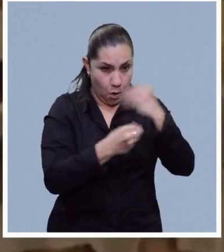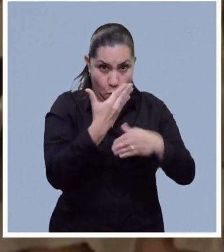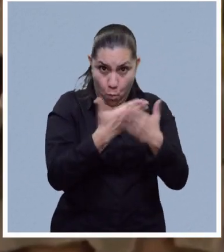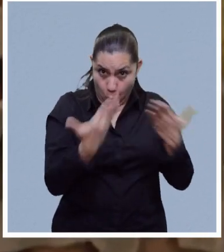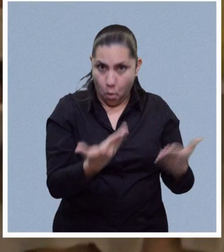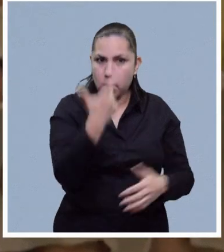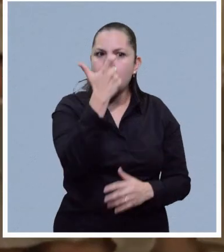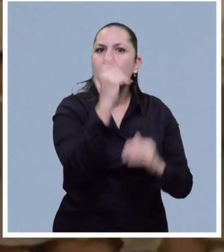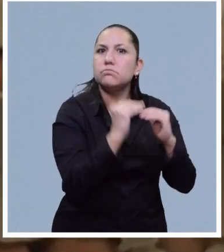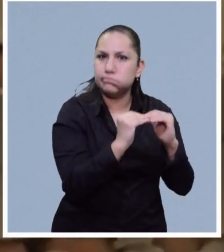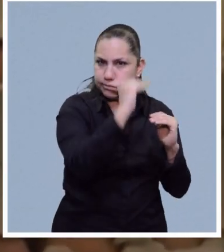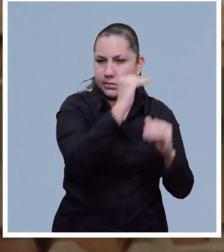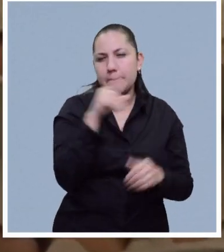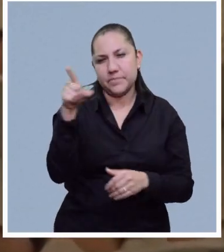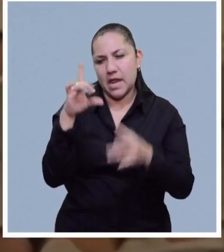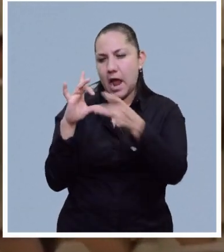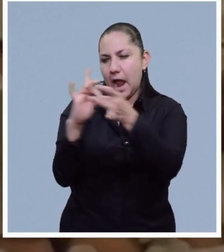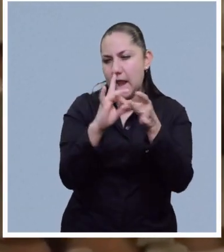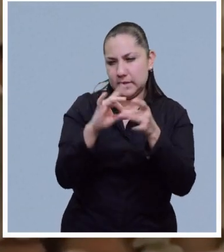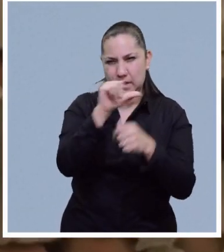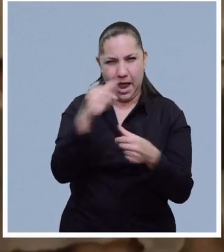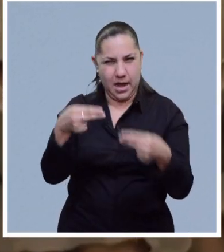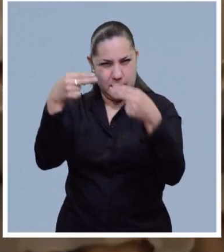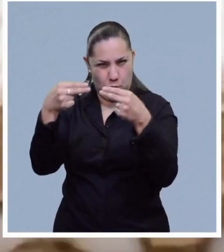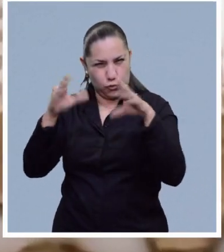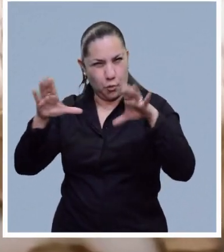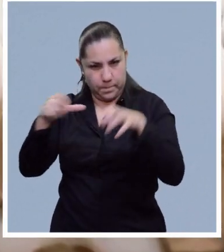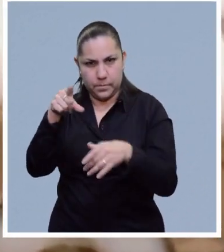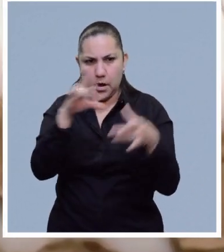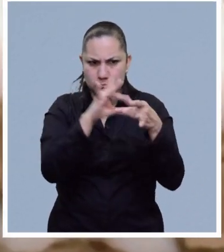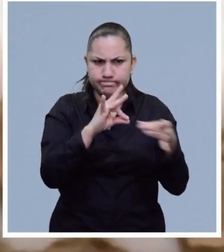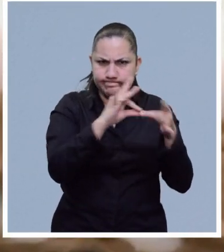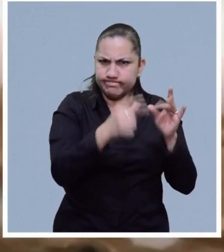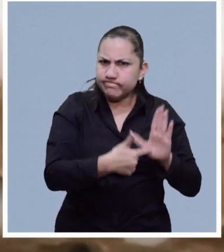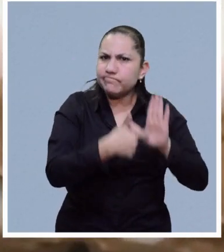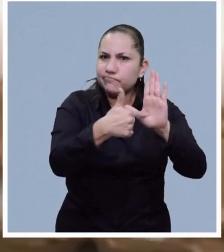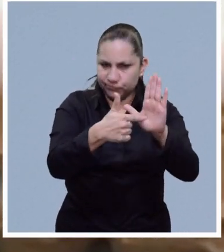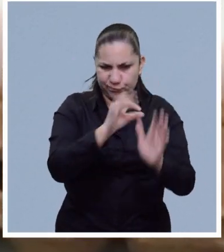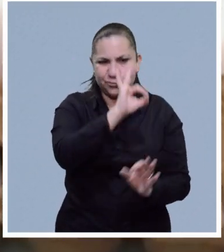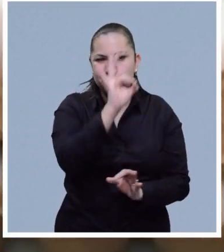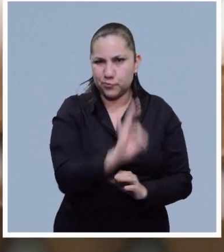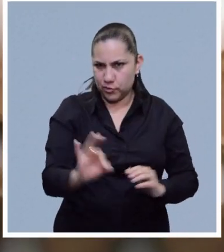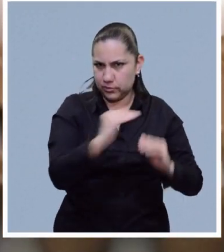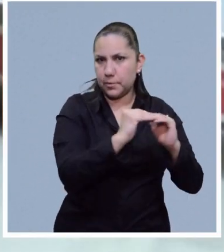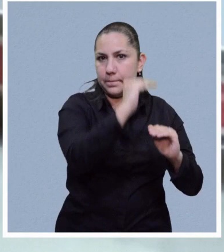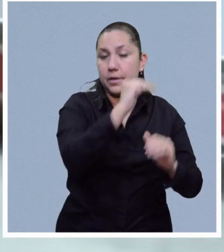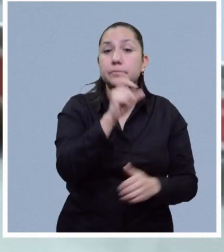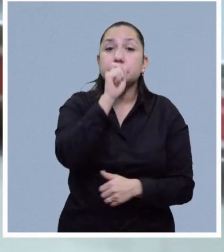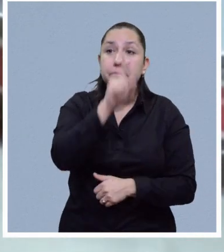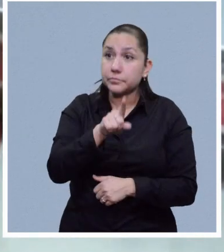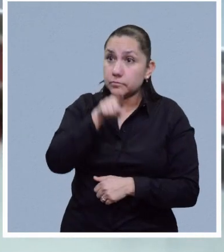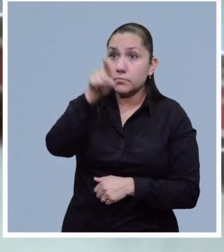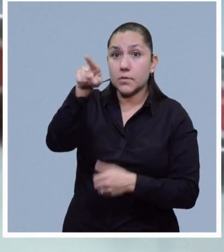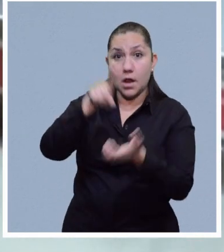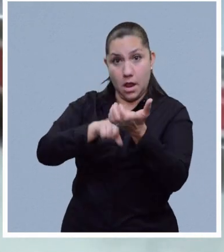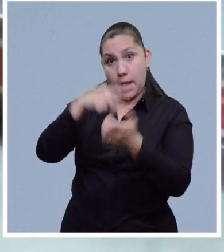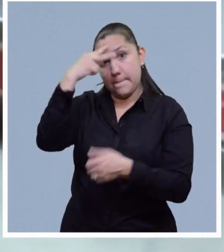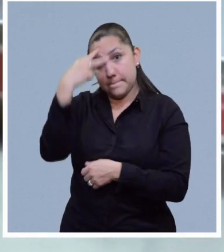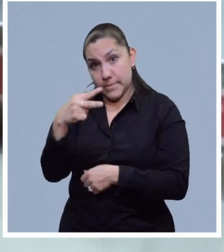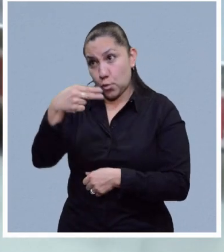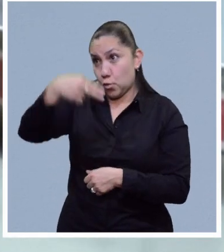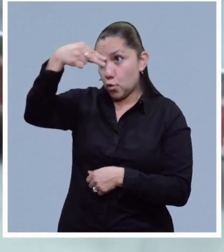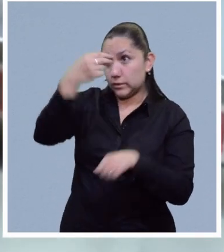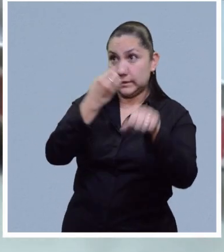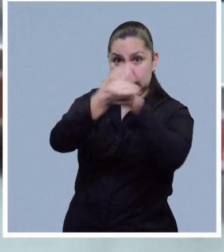precio, de acuerdo a la Alianza Nacional de Pequeños Comerciantes. Además, se ha registrado desabasto, principalmente en los